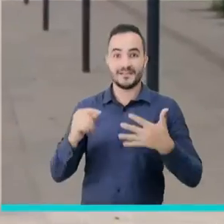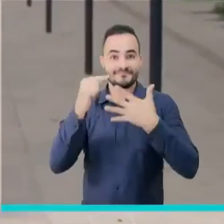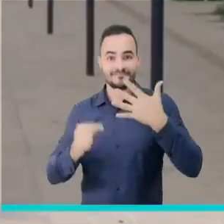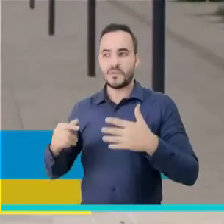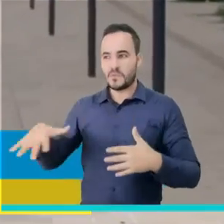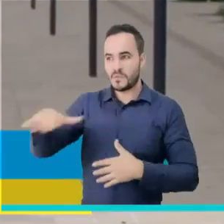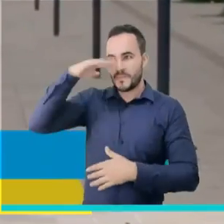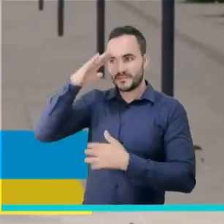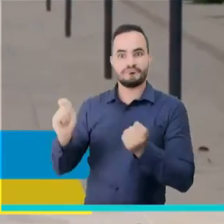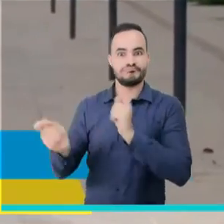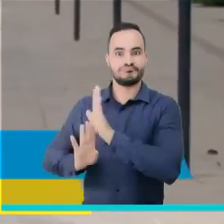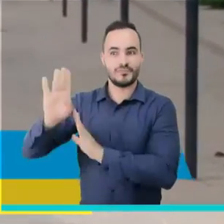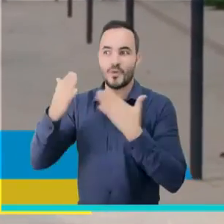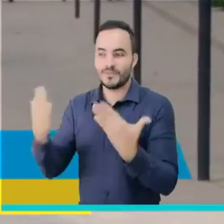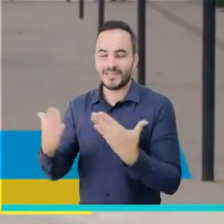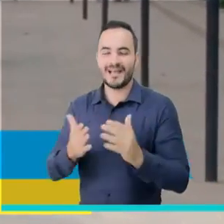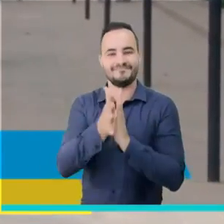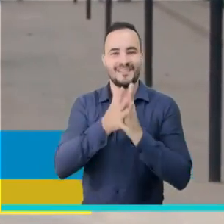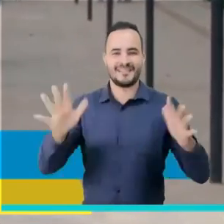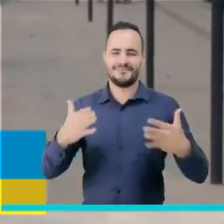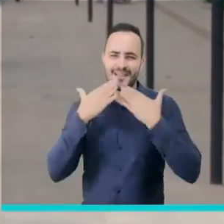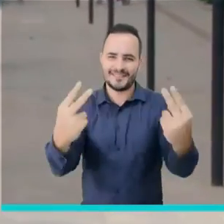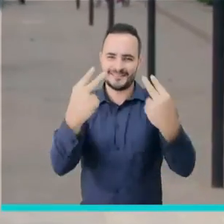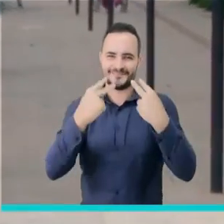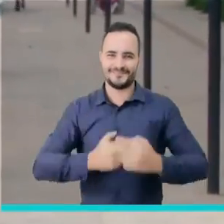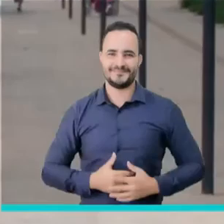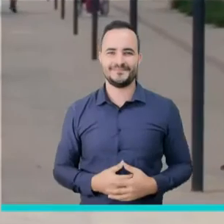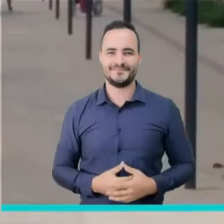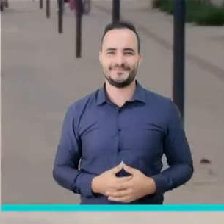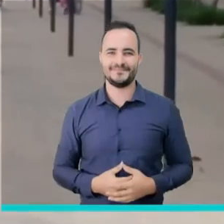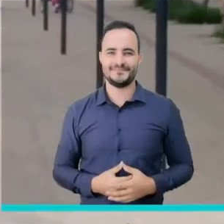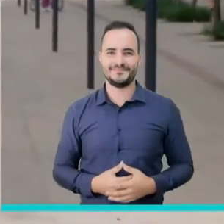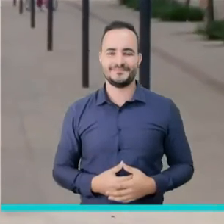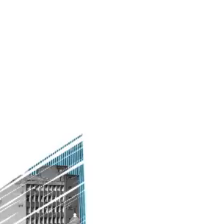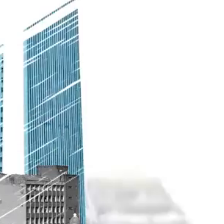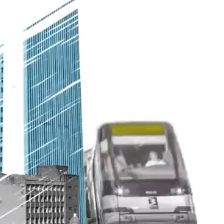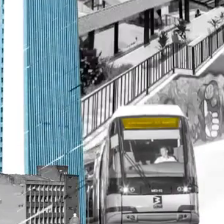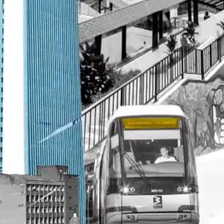De esta manera les contamos cómo avanza nuestra Medellín Futuro. Gracias por acompañarnos.